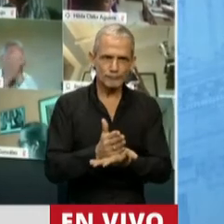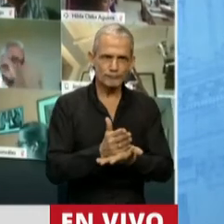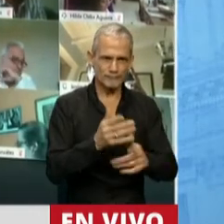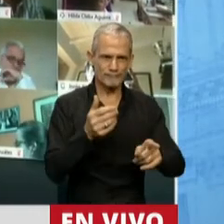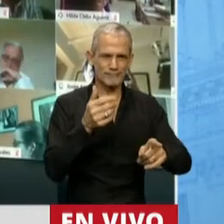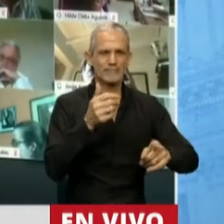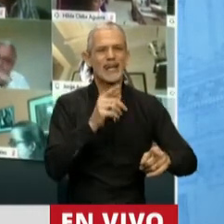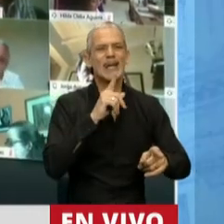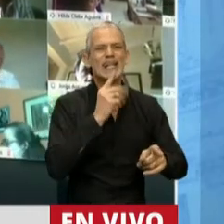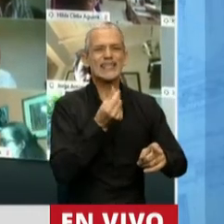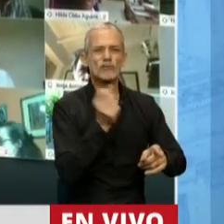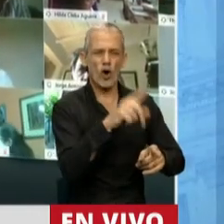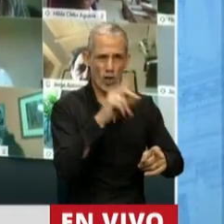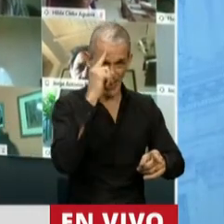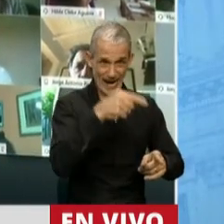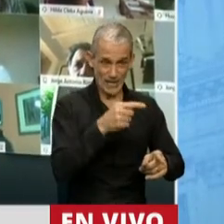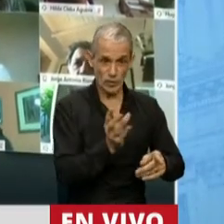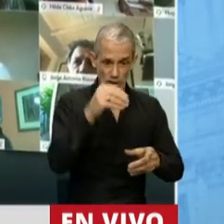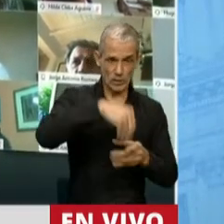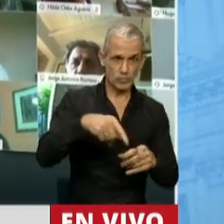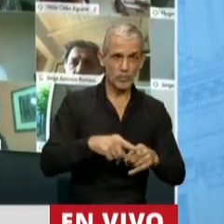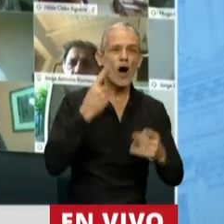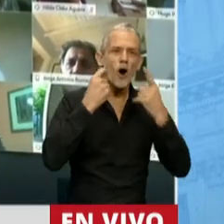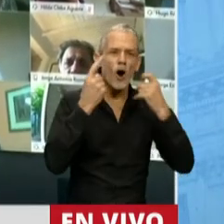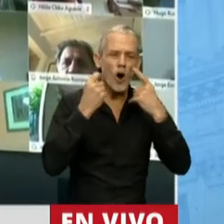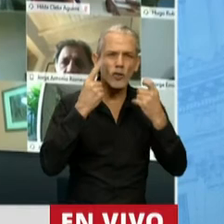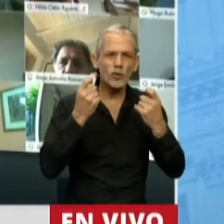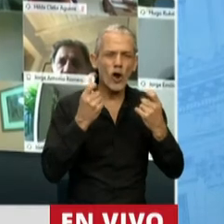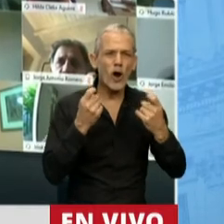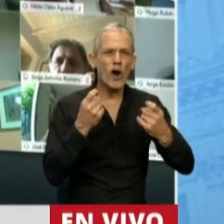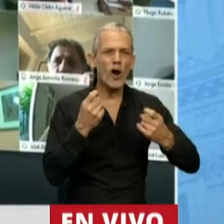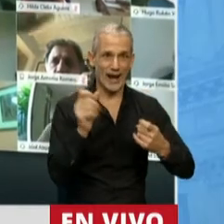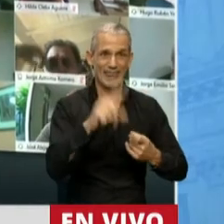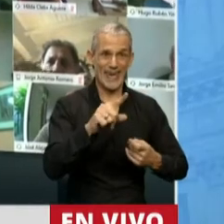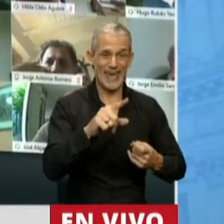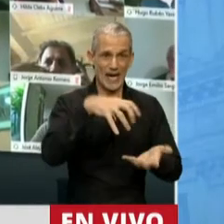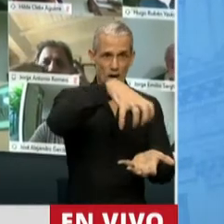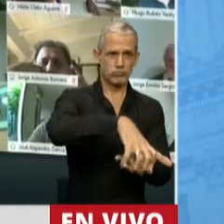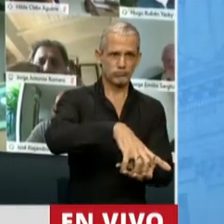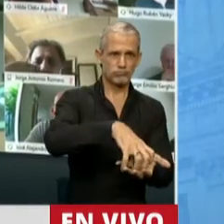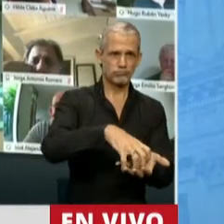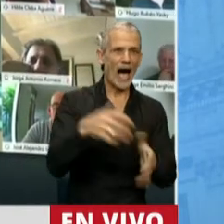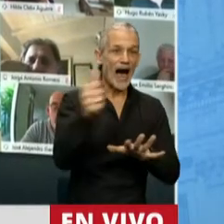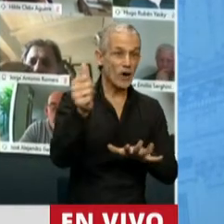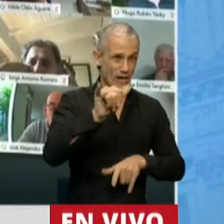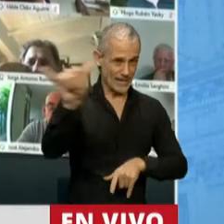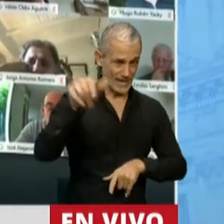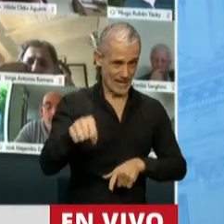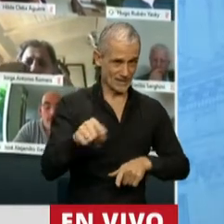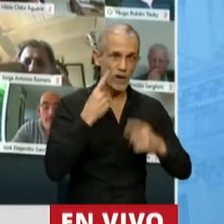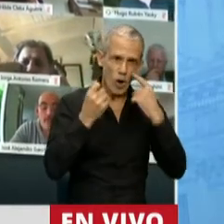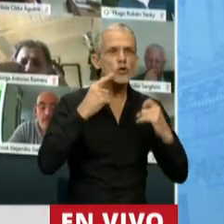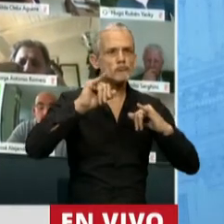de la Nación, que se reincorporó a la órbita del control de la AGN Aerolíneas Argentinas.